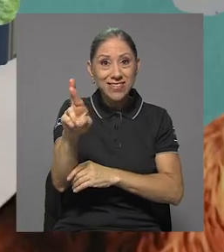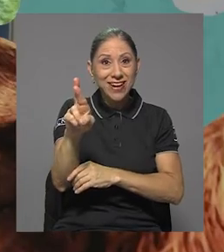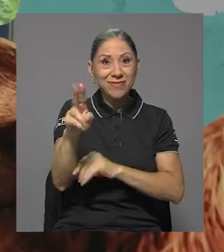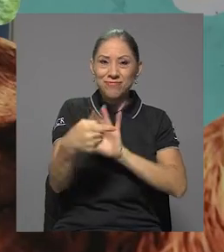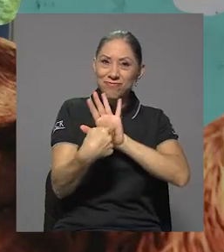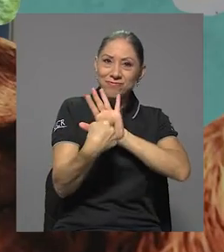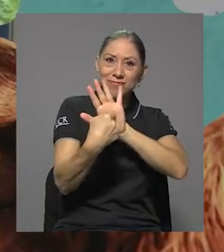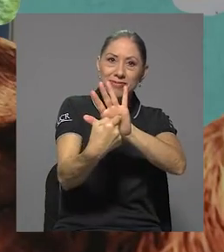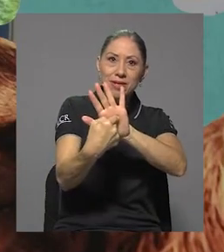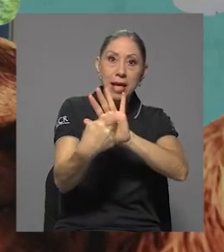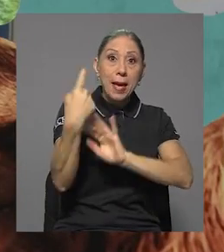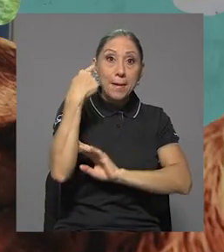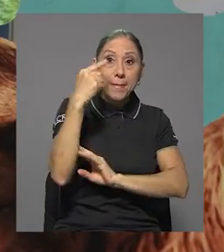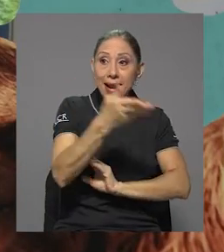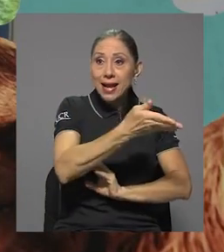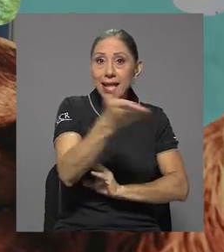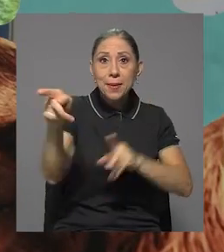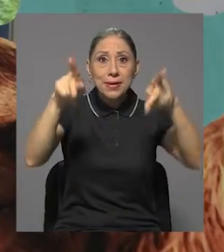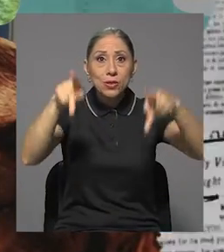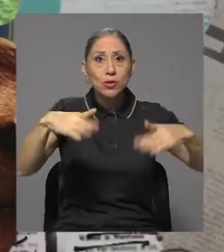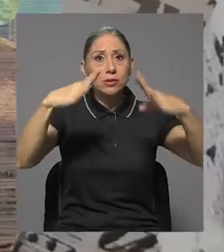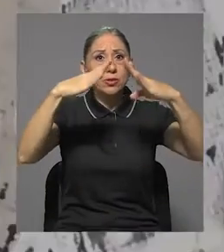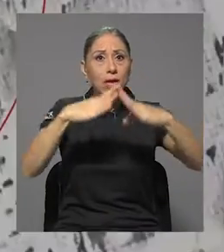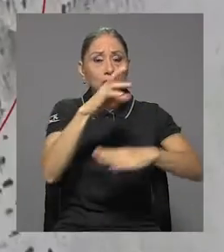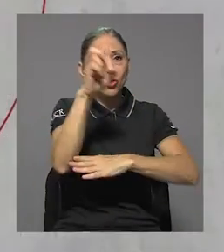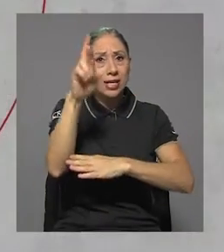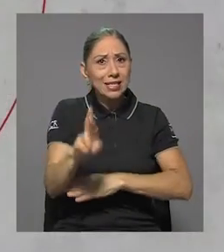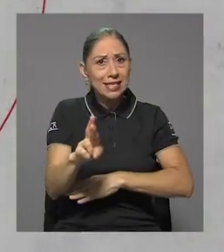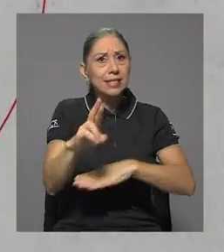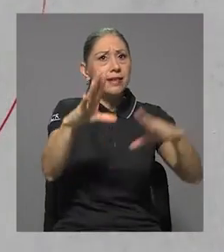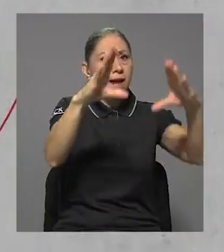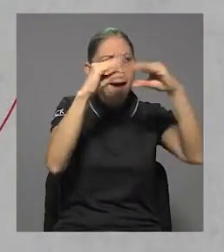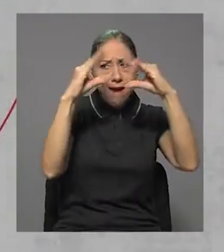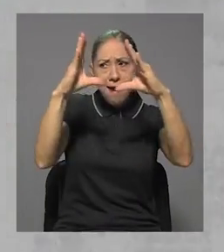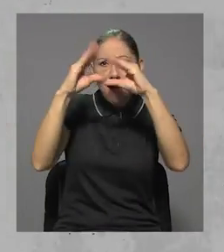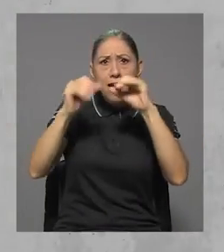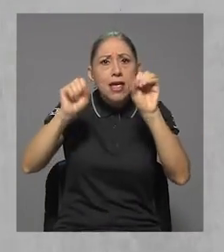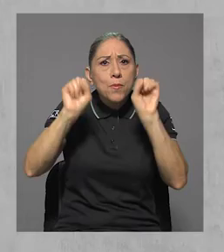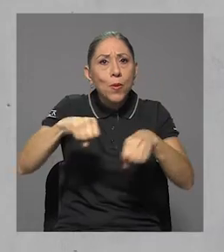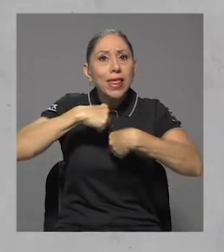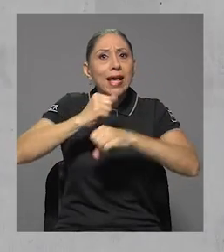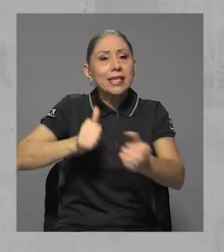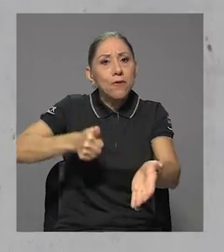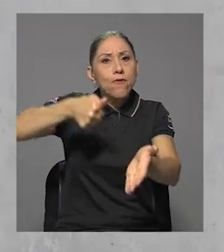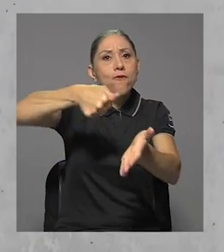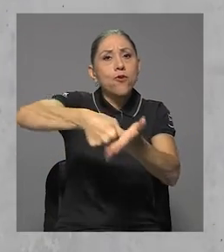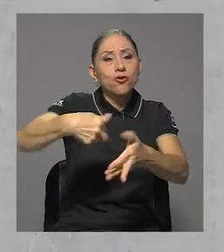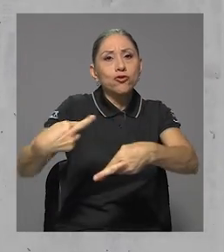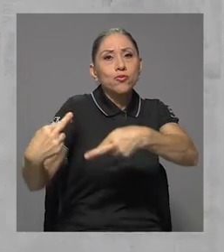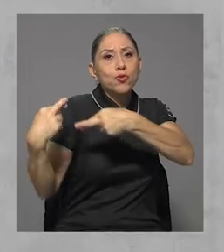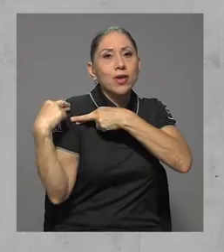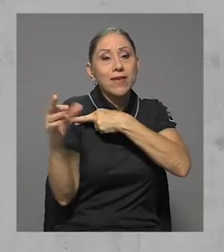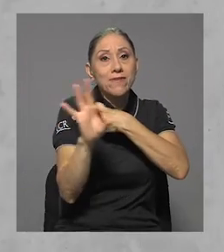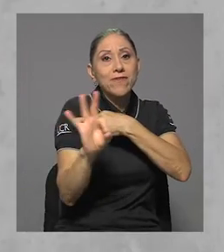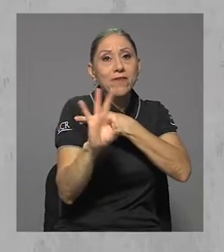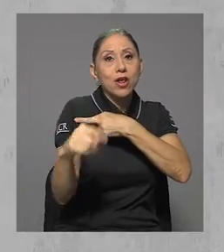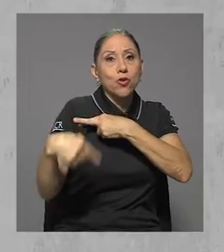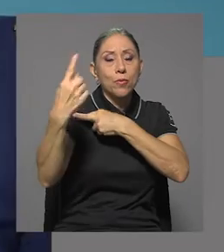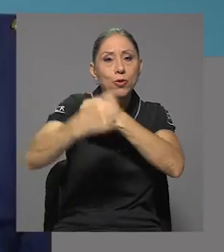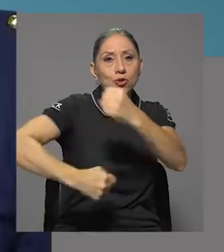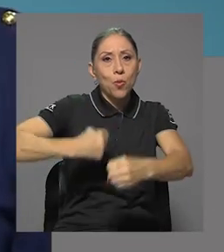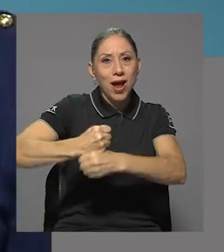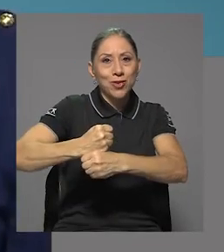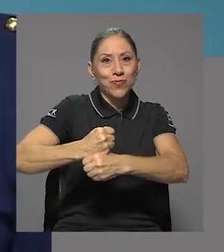para que las y los ciudadanos costarricenses se informen y emitan un voto responsable en febrero del año próximo.